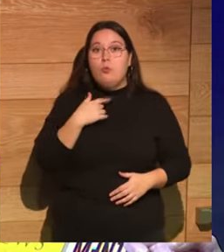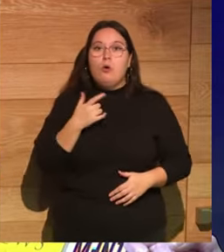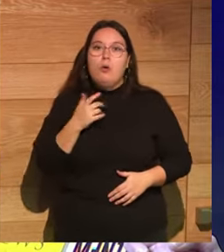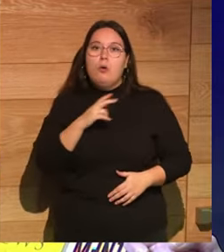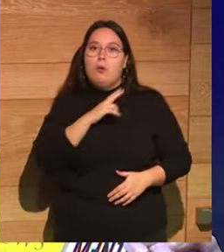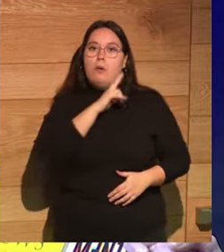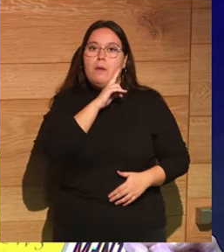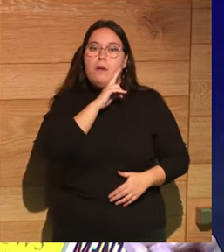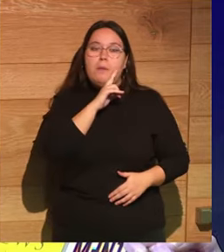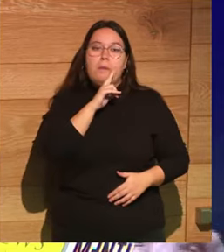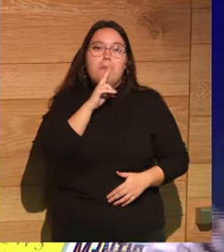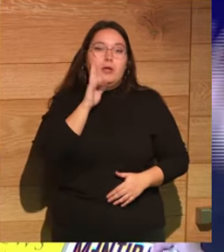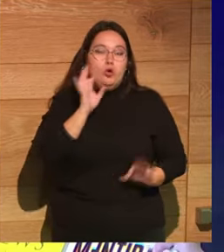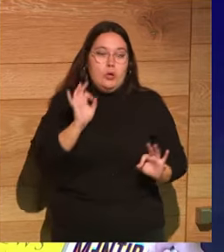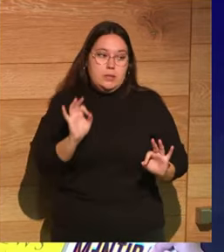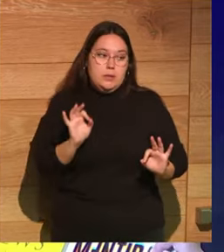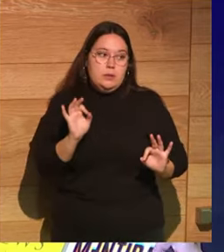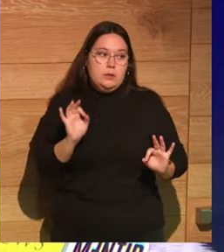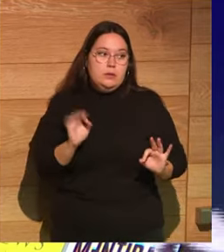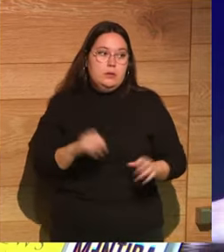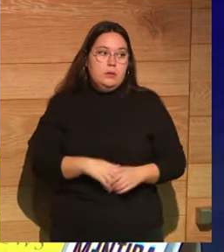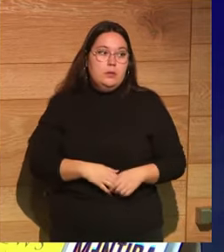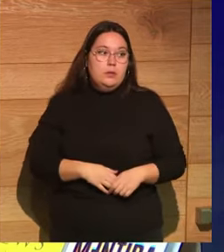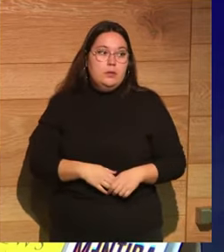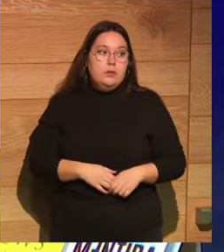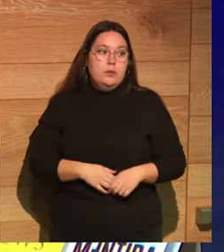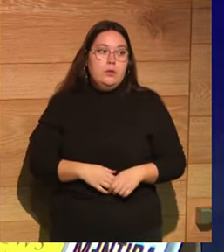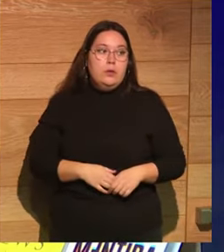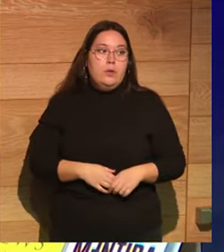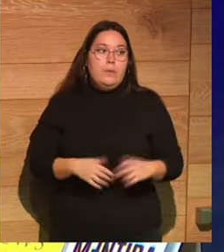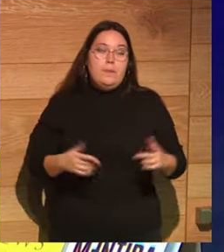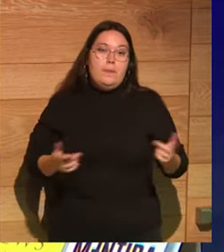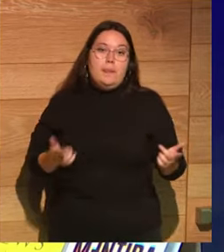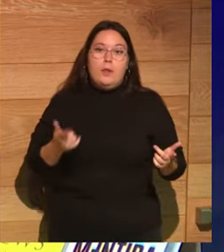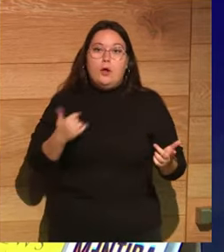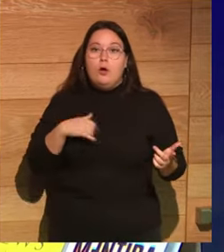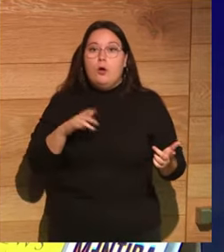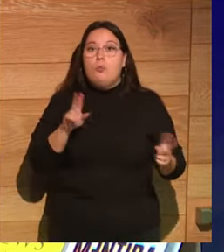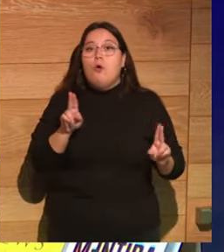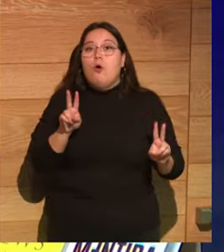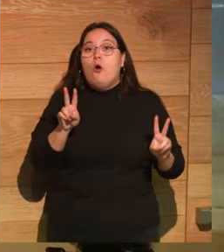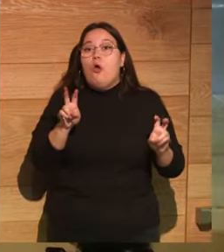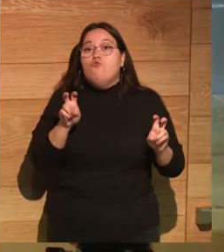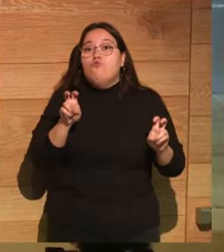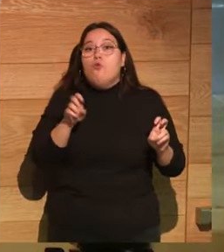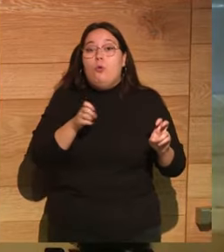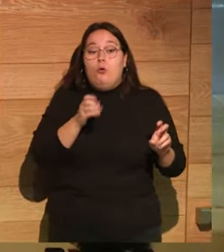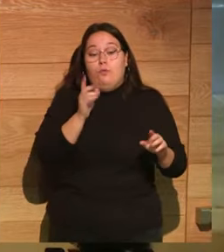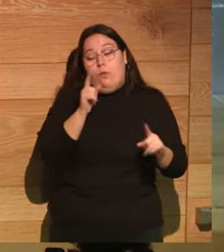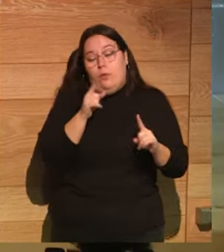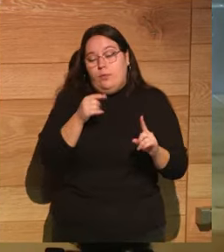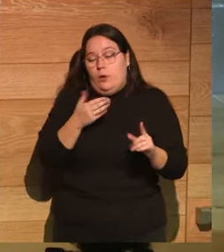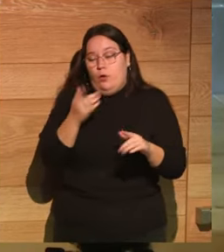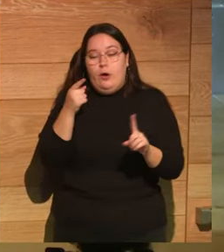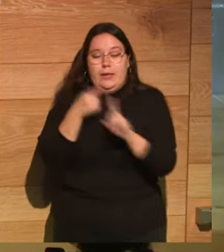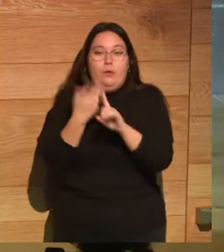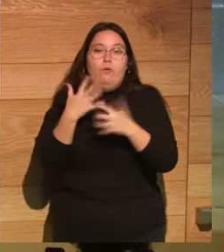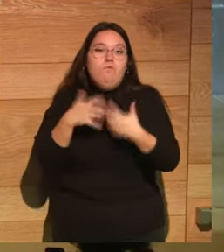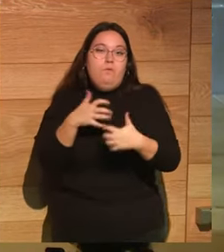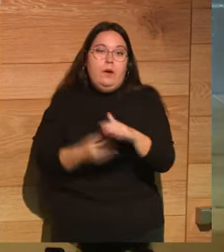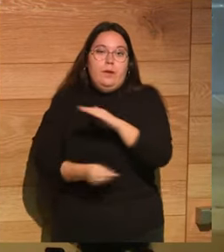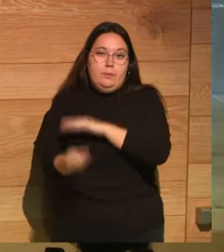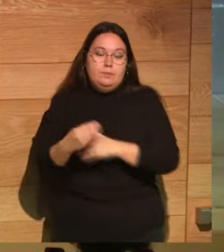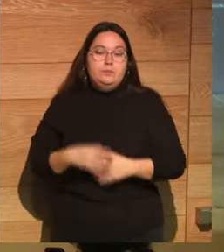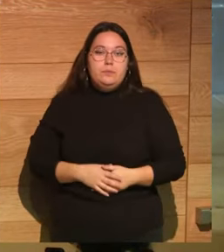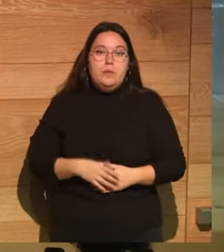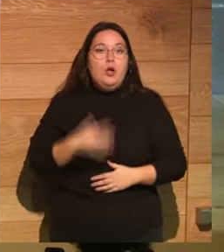matronas, es decir, como prácticamente el contenedor donde crecían los nuevos romanos romanos que iban a salvar a la